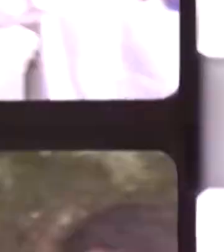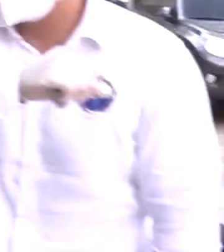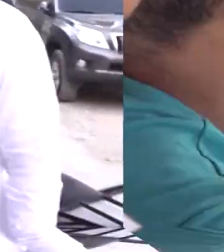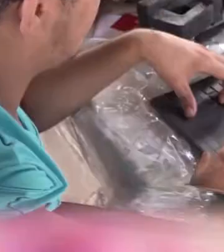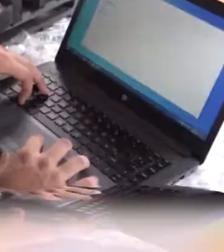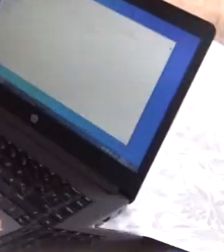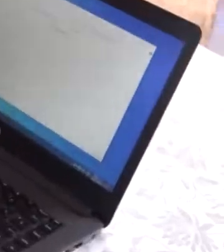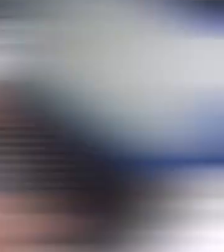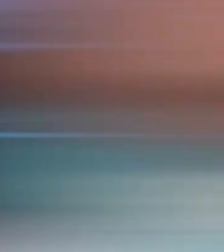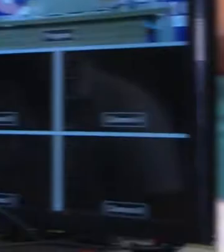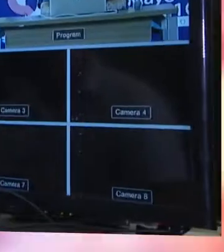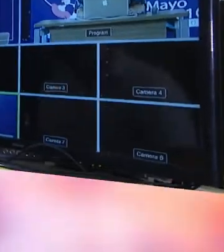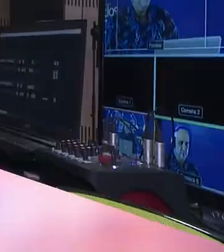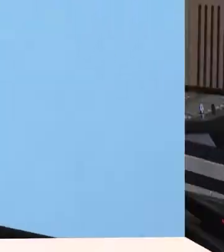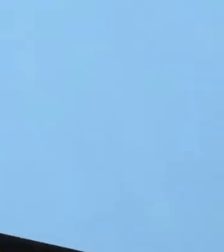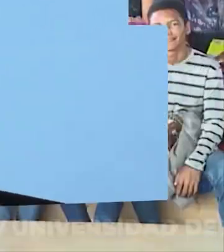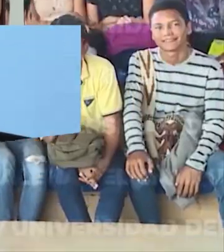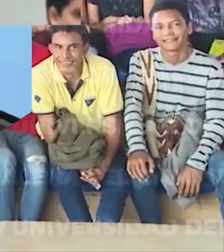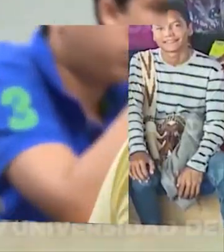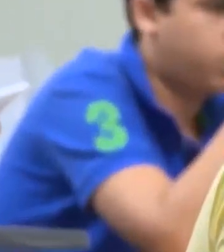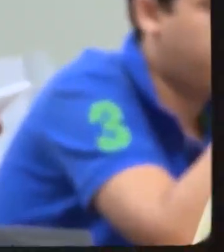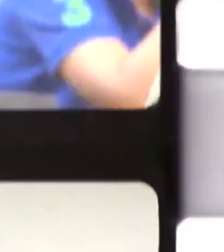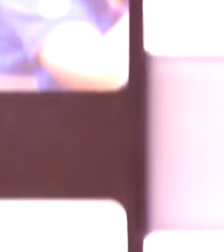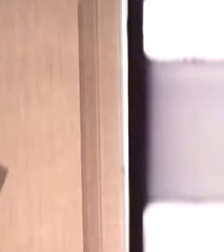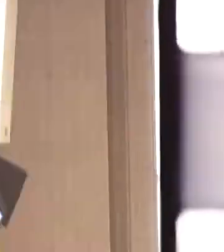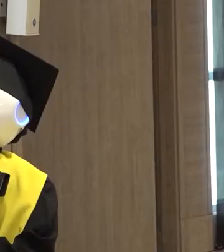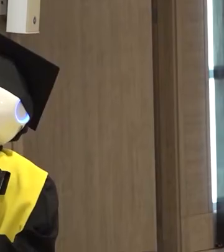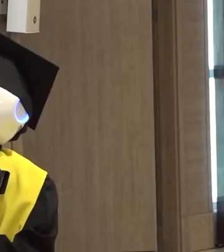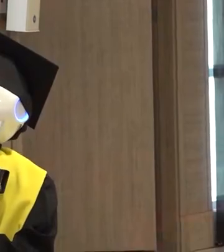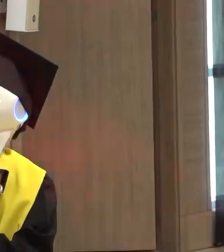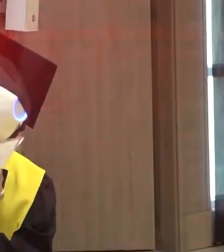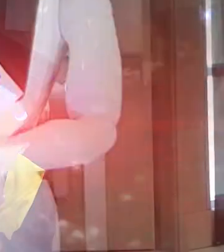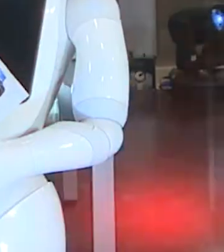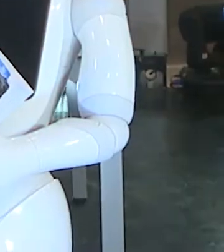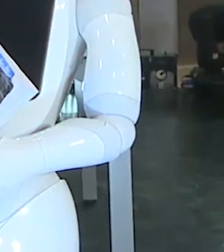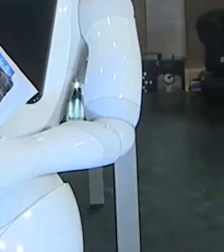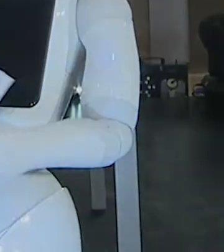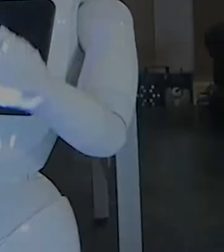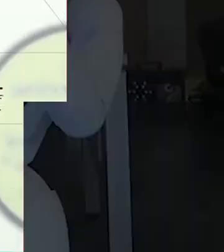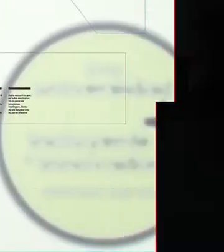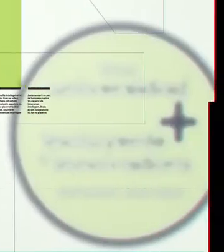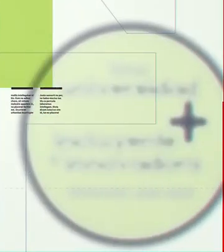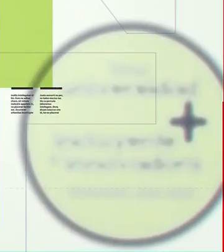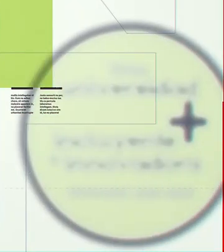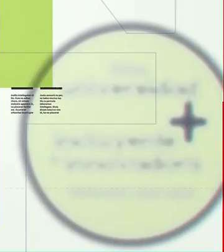Universidad del Magdalena Más incluyente e innovadora